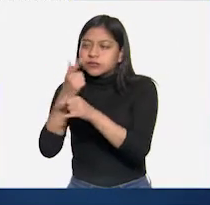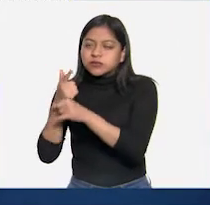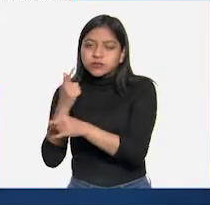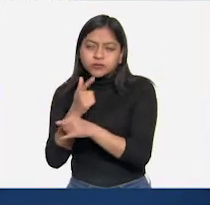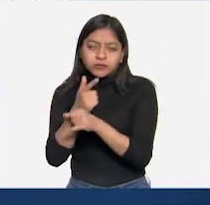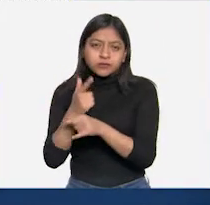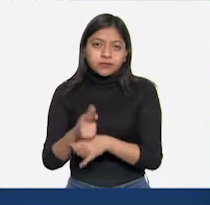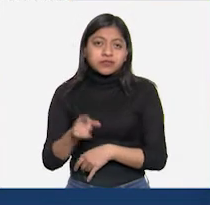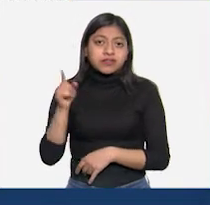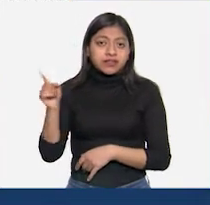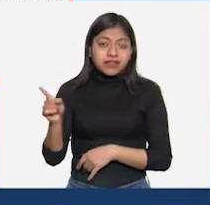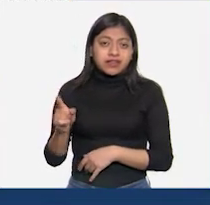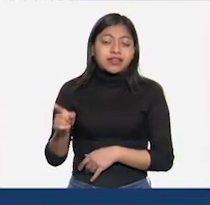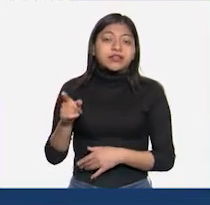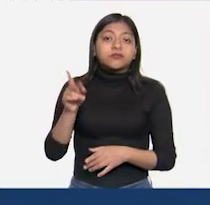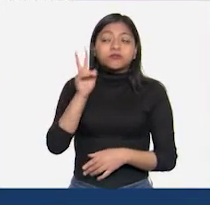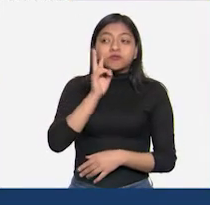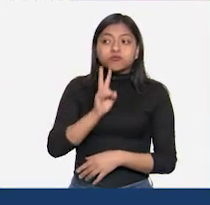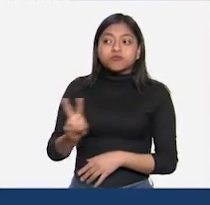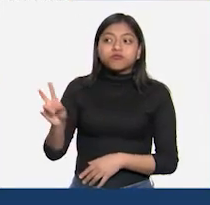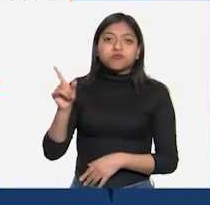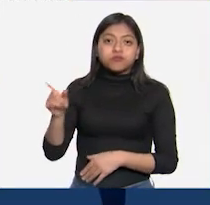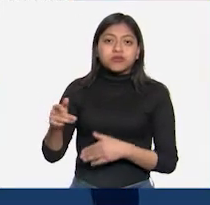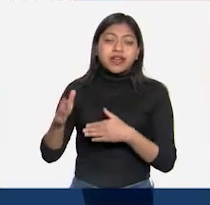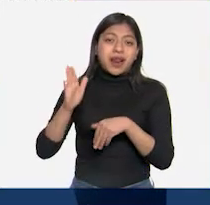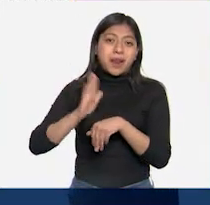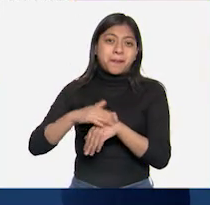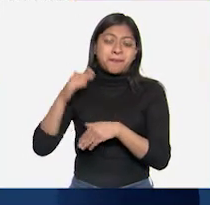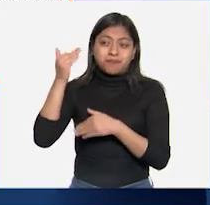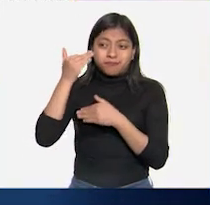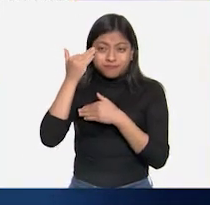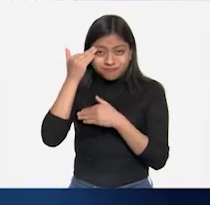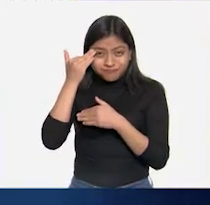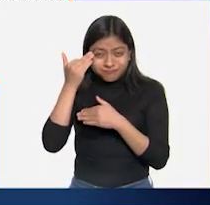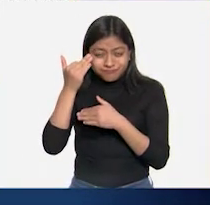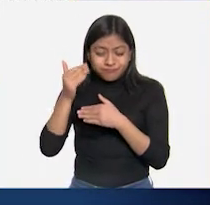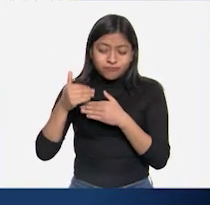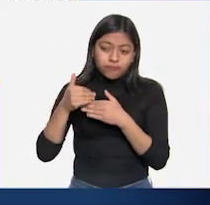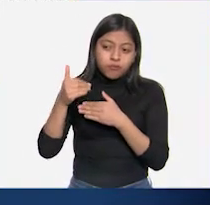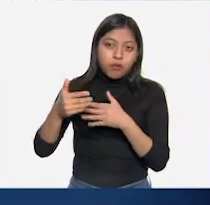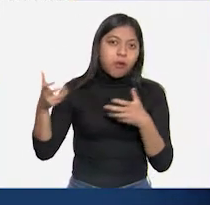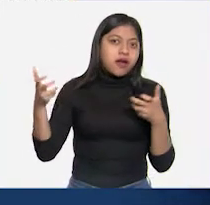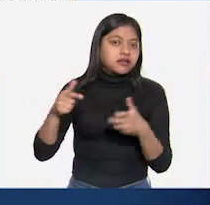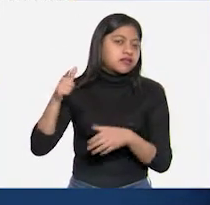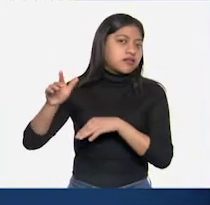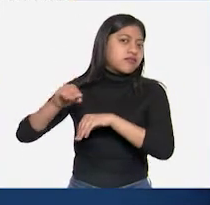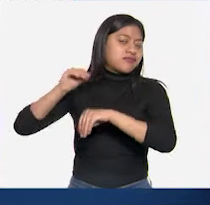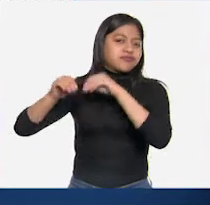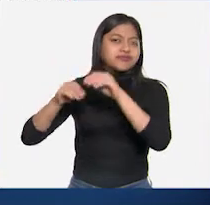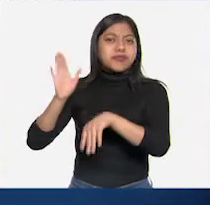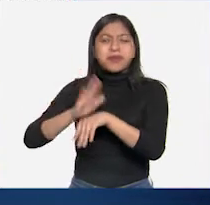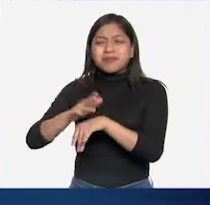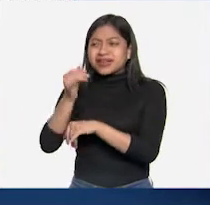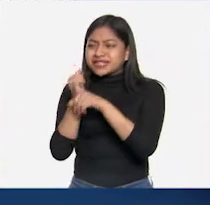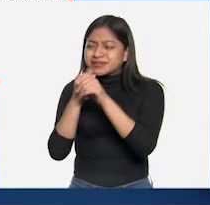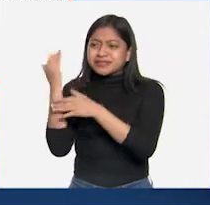Resulta muy difícil pensar en un periodo más productivo en la ciencia y el hecho de que fuera el resultado del trabajo de un